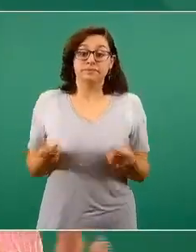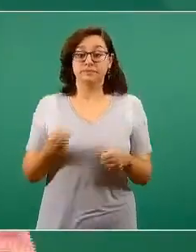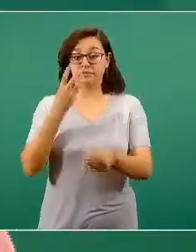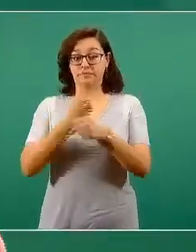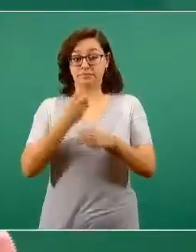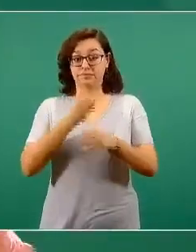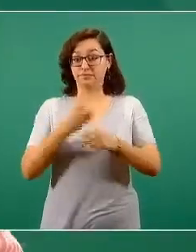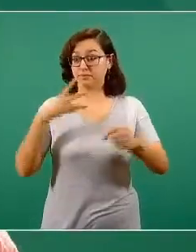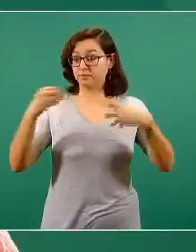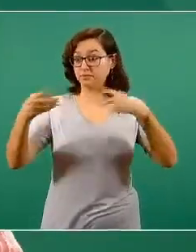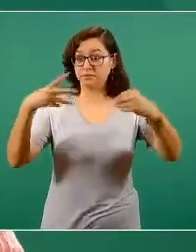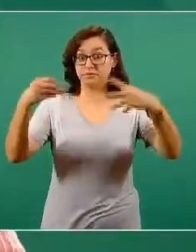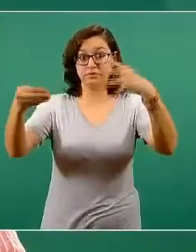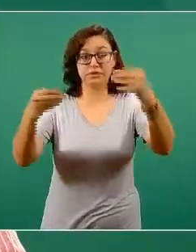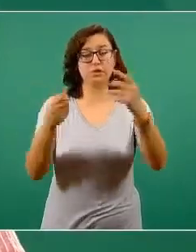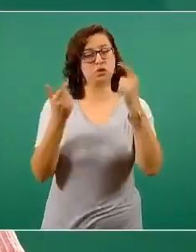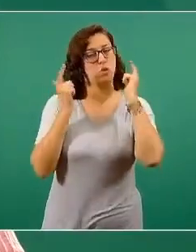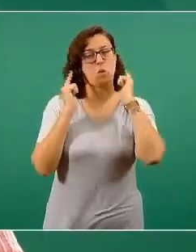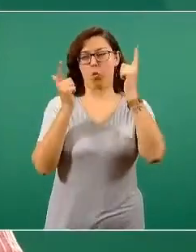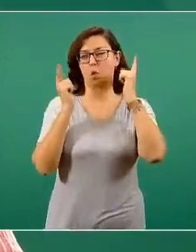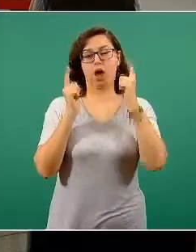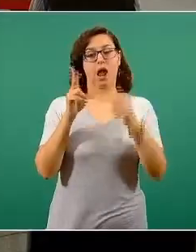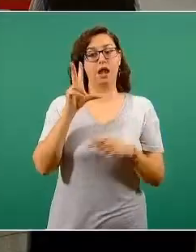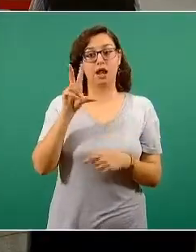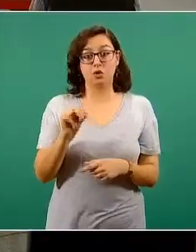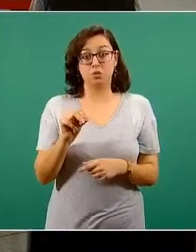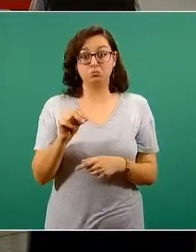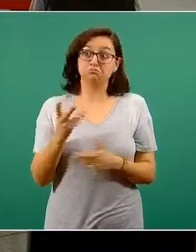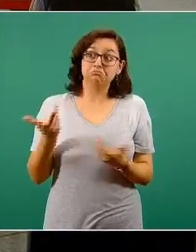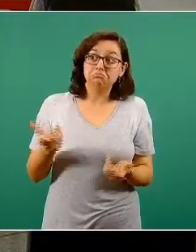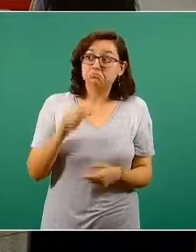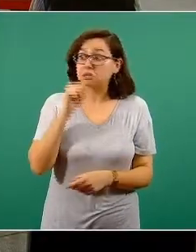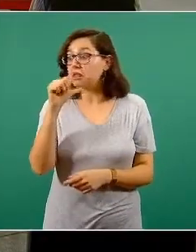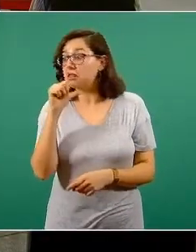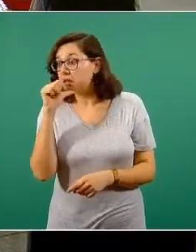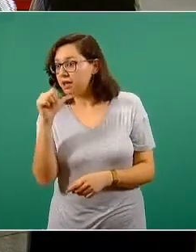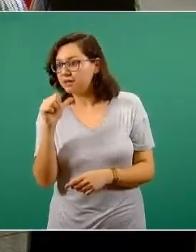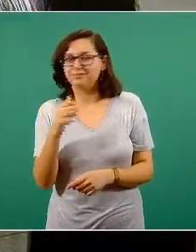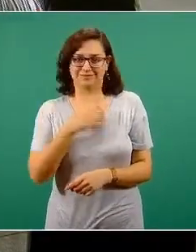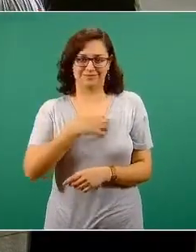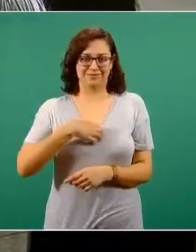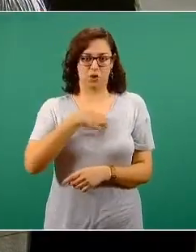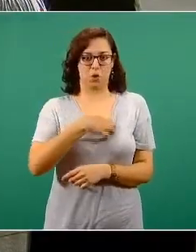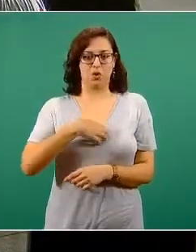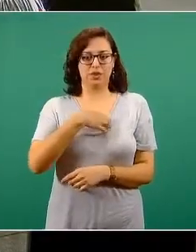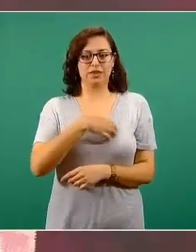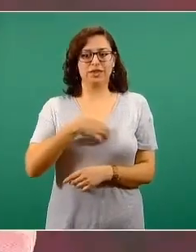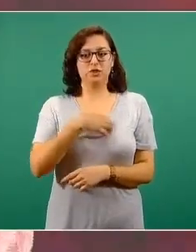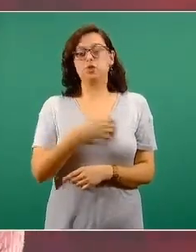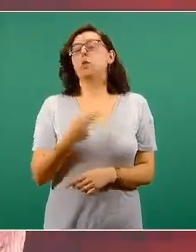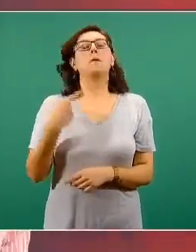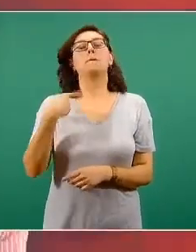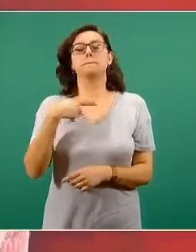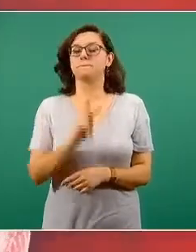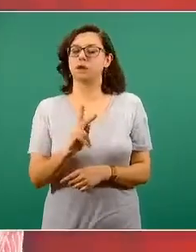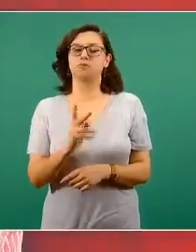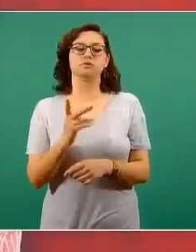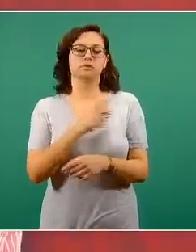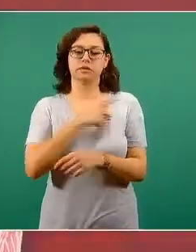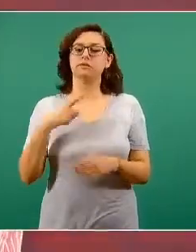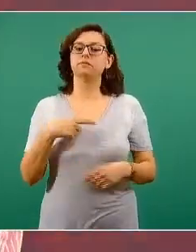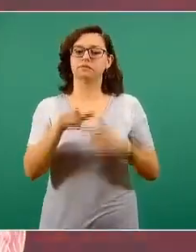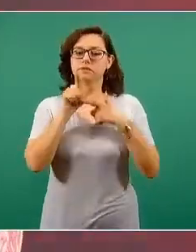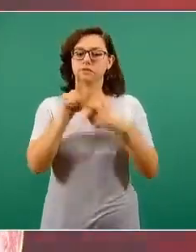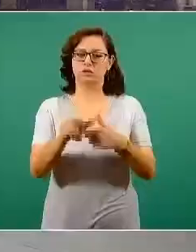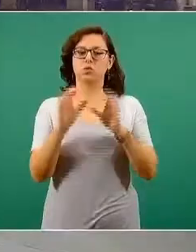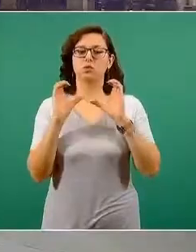ola, si no llega, pues será motivo de regocijo, pero no será porque se han soltado las medidas de precaución.